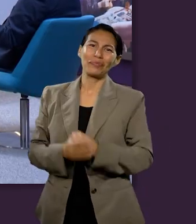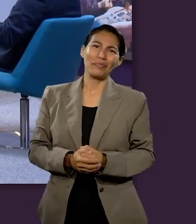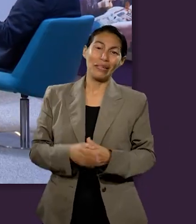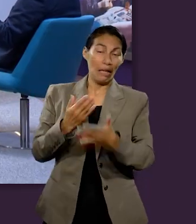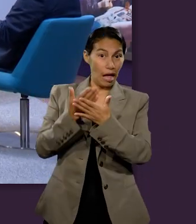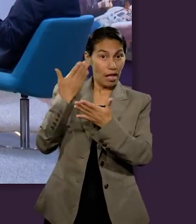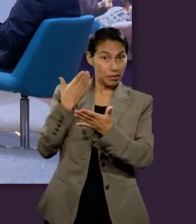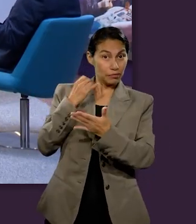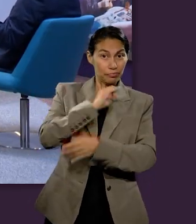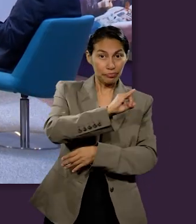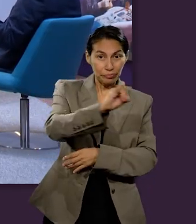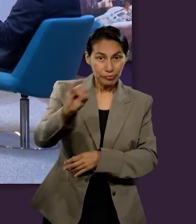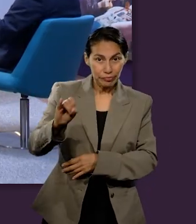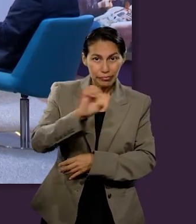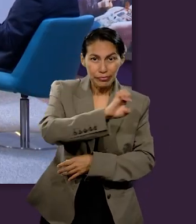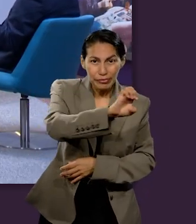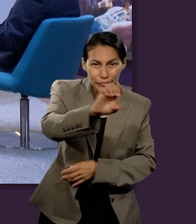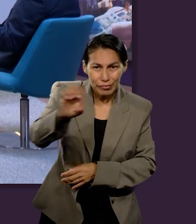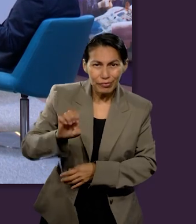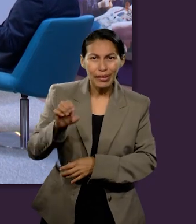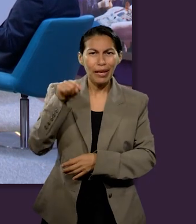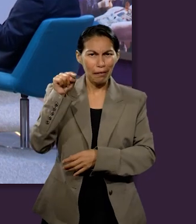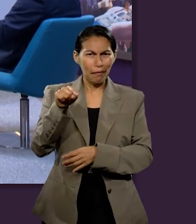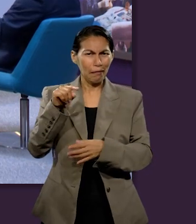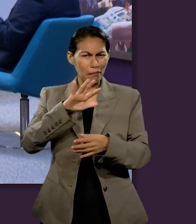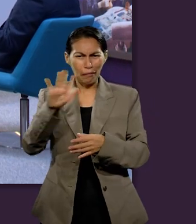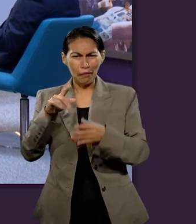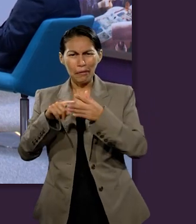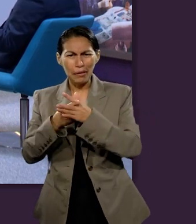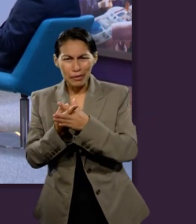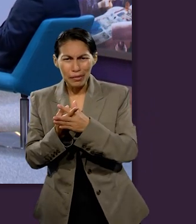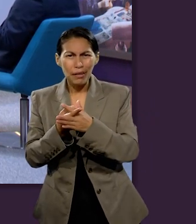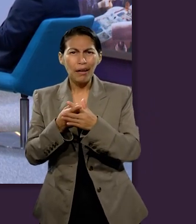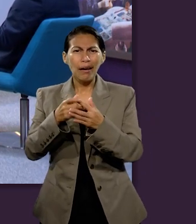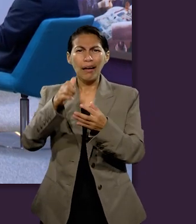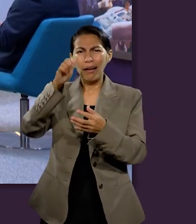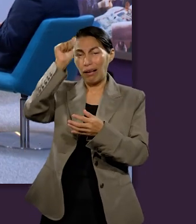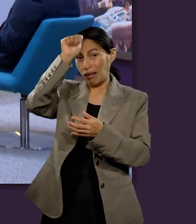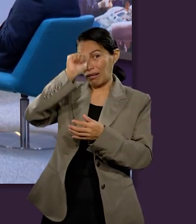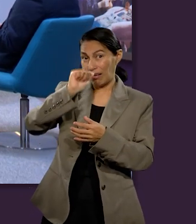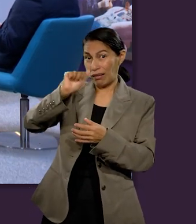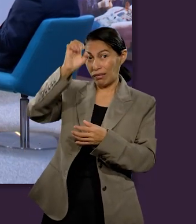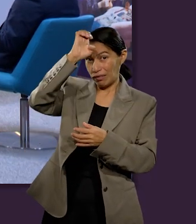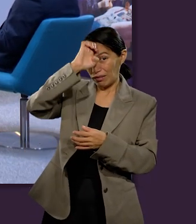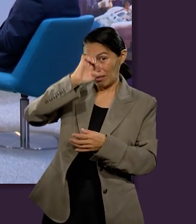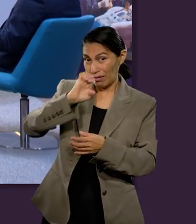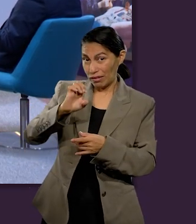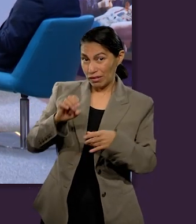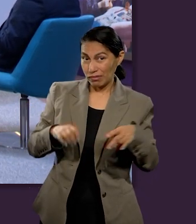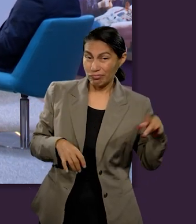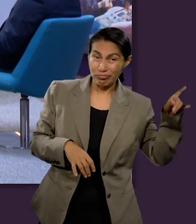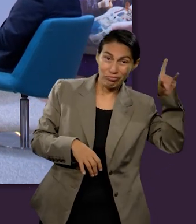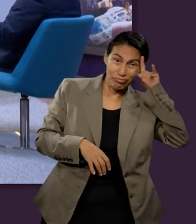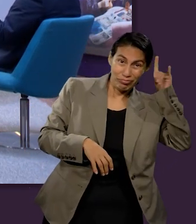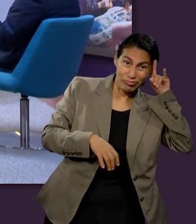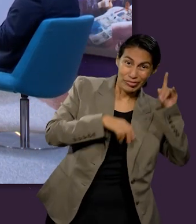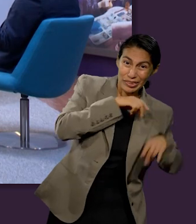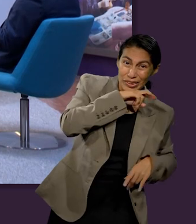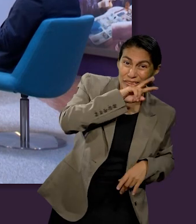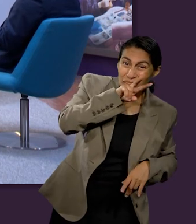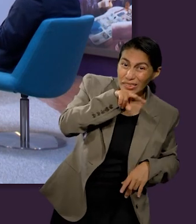Eva y Adán cedieron al serpiente y dejaron en ese mundo perfecto